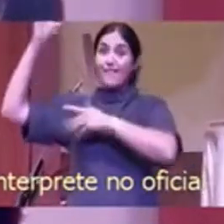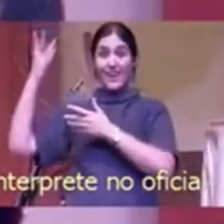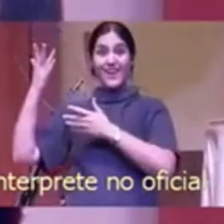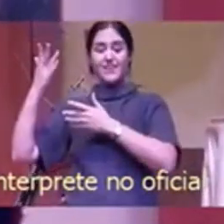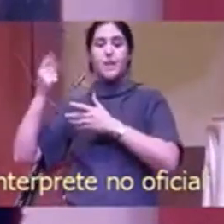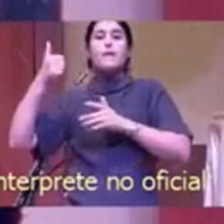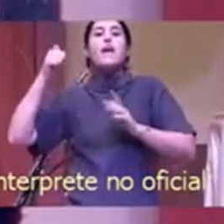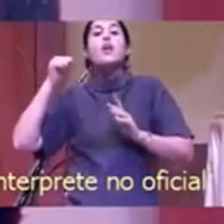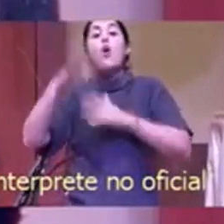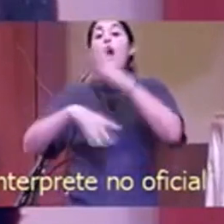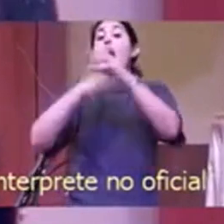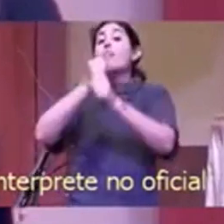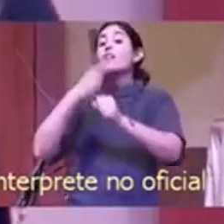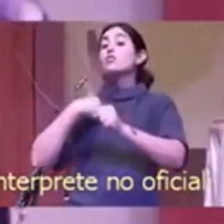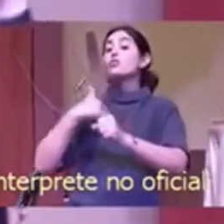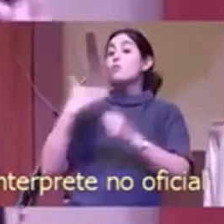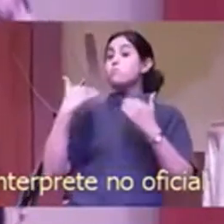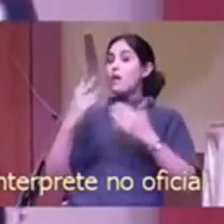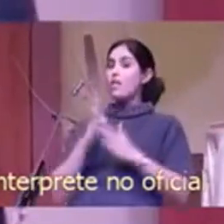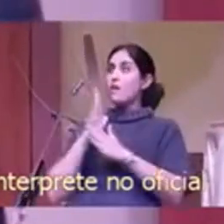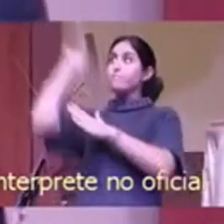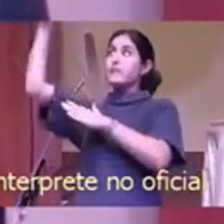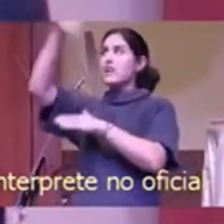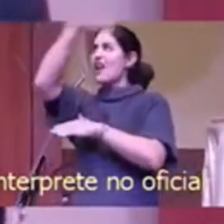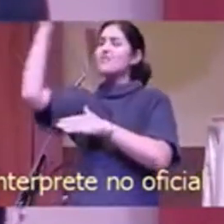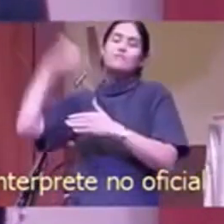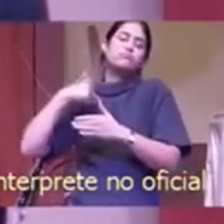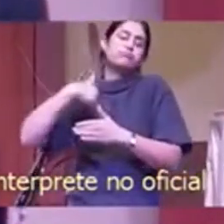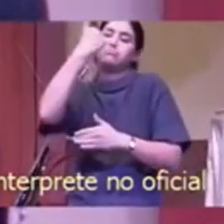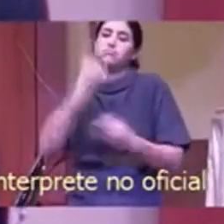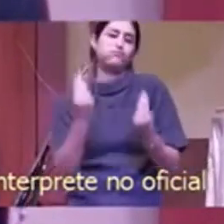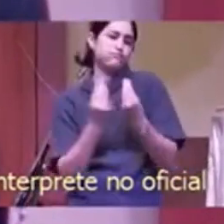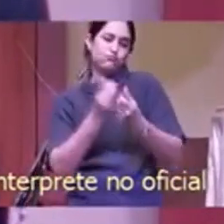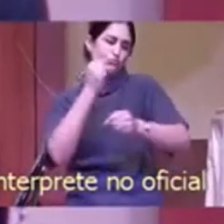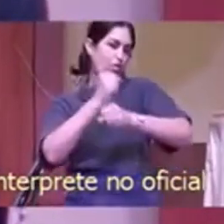tenemos mucho trabajo para hacer.